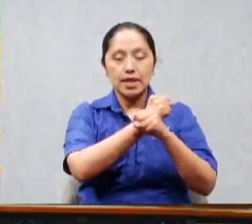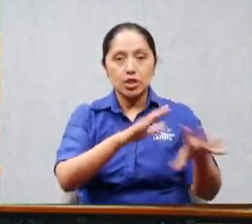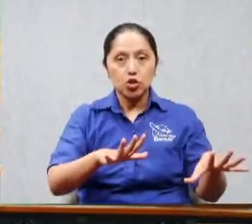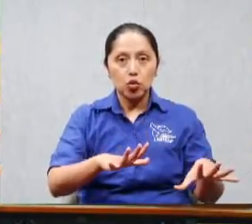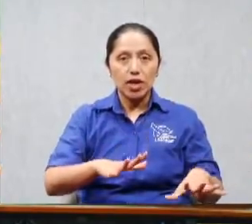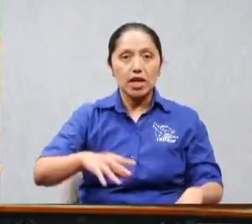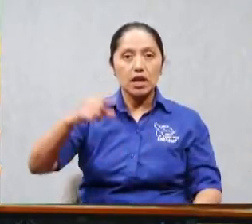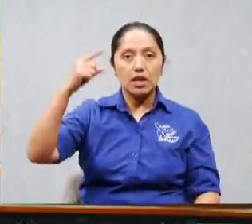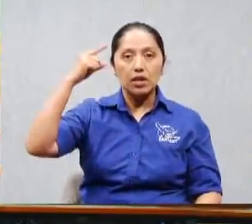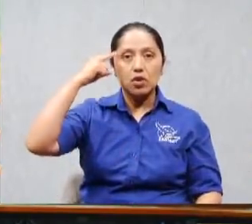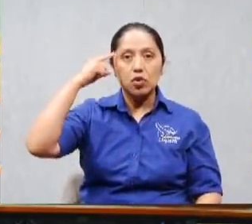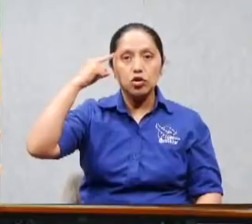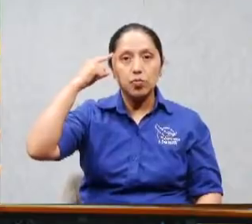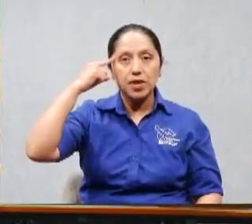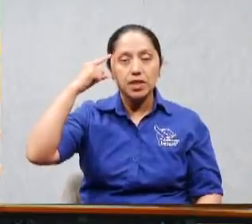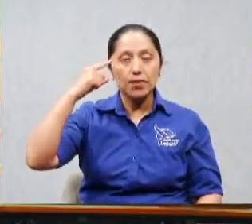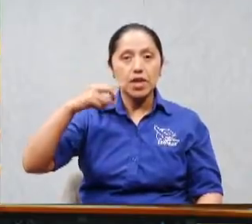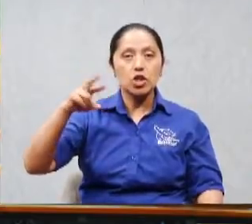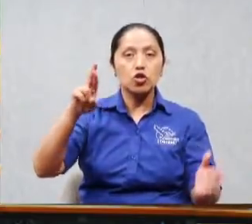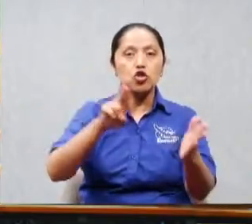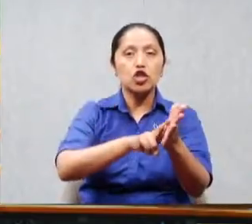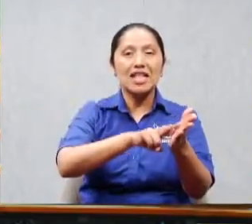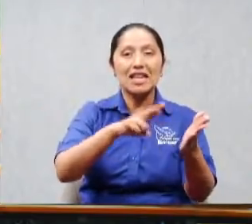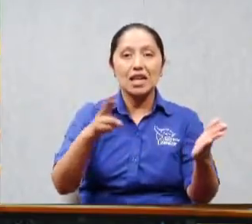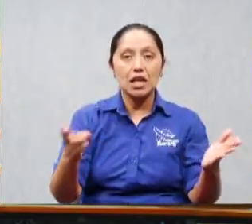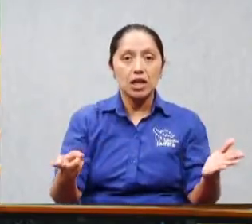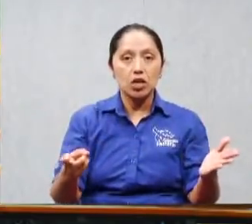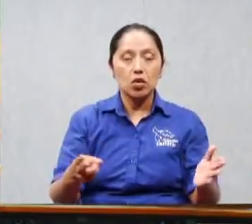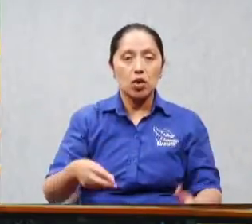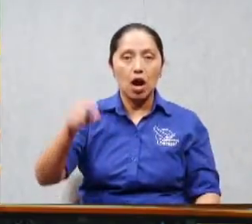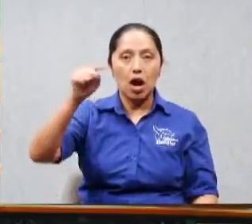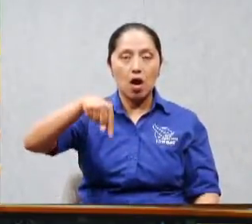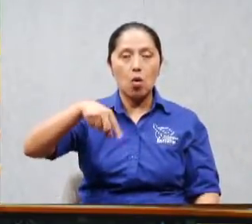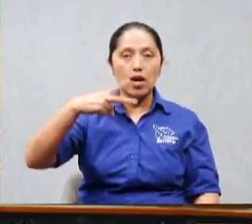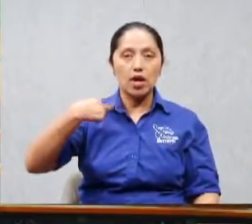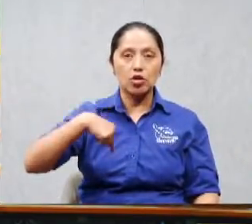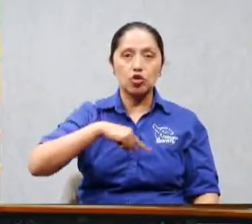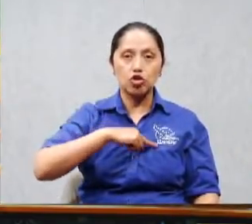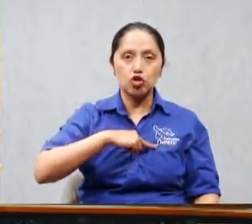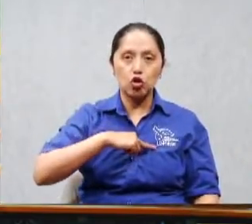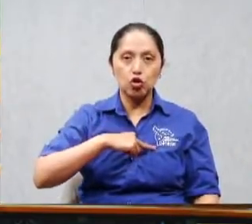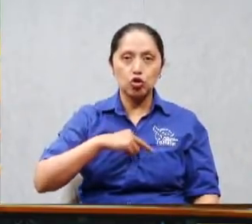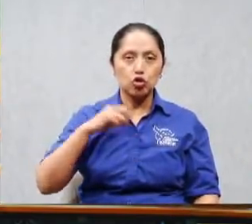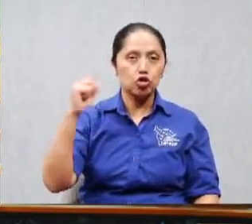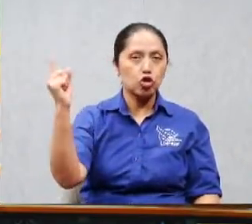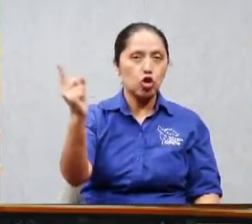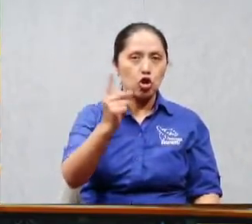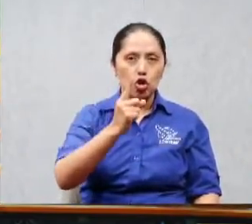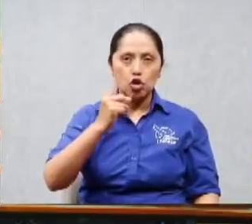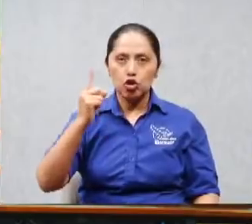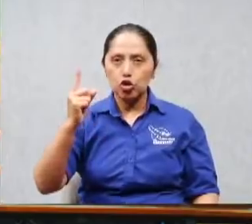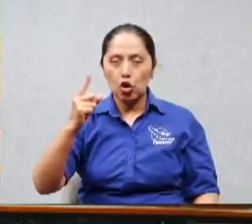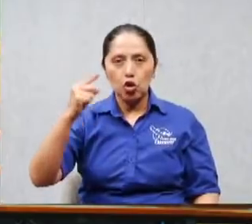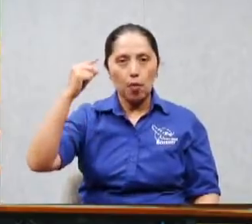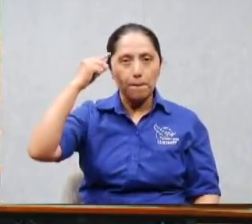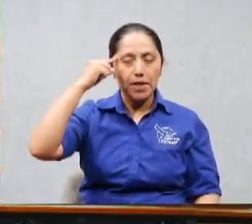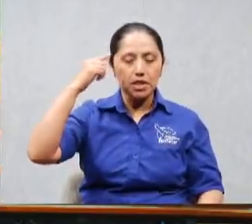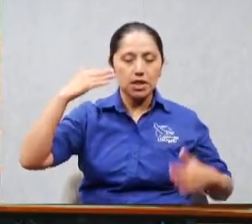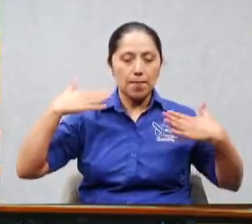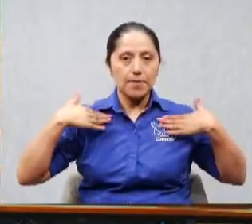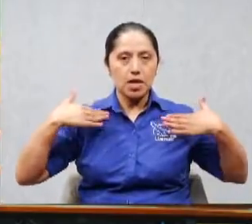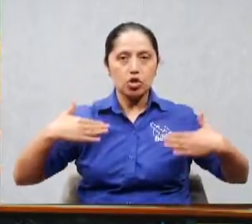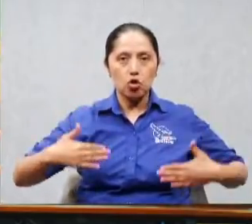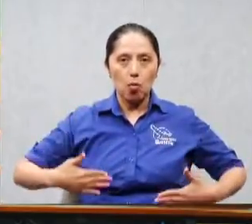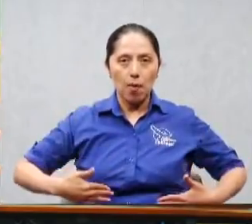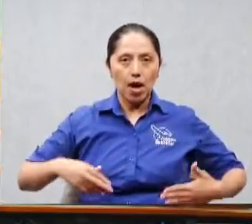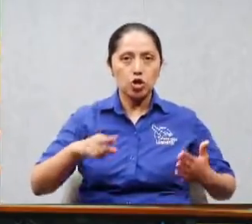renunciamos todo pensamiento religioso toda tradición de los hombres toda cosa que no procede de Dios y que se ha instalado en nuestra